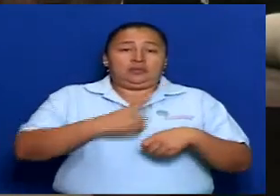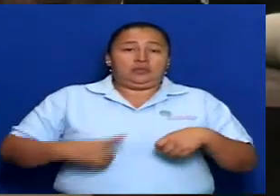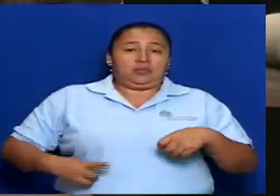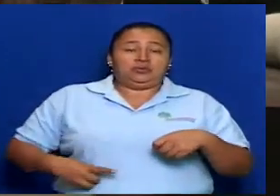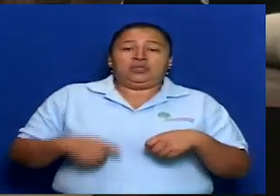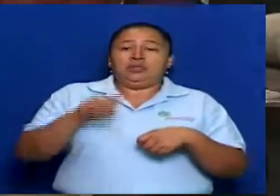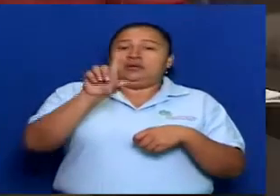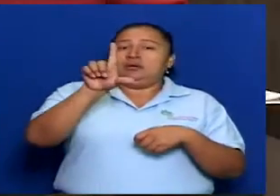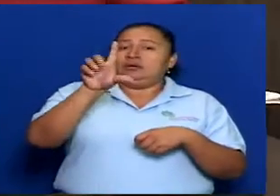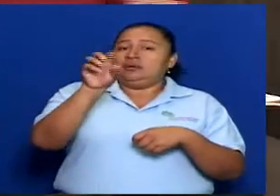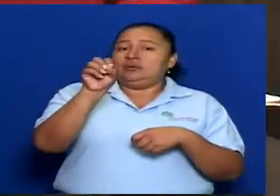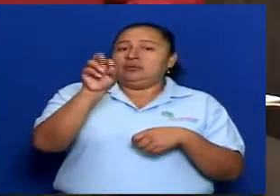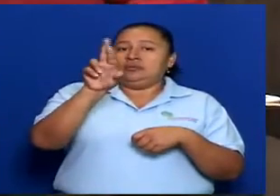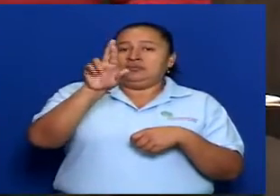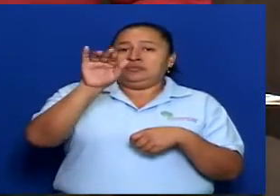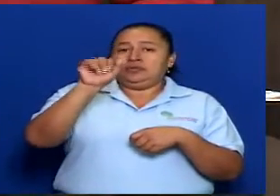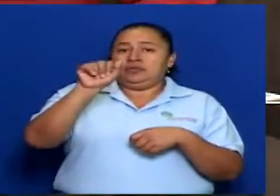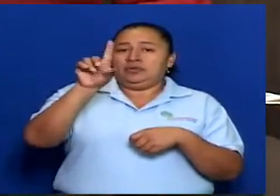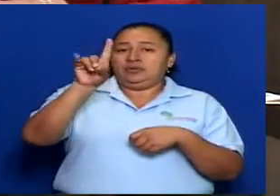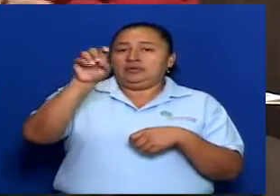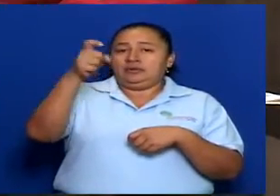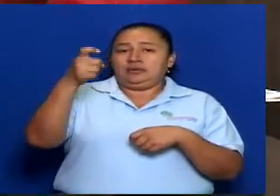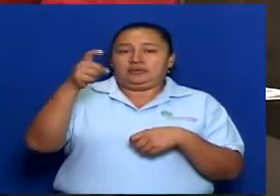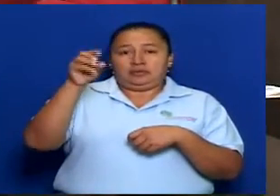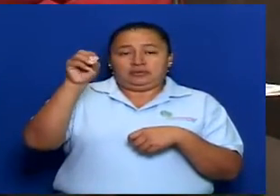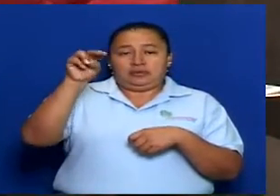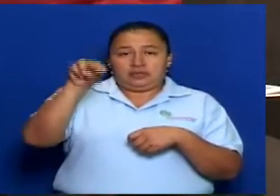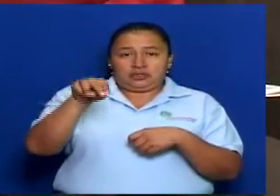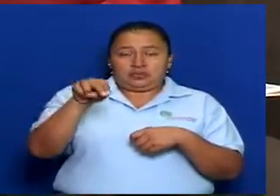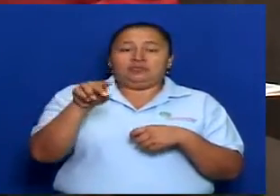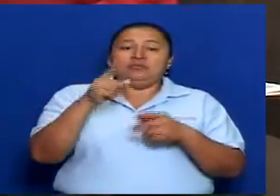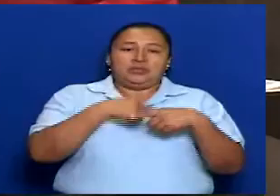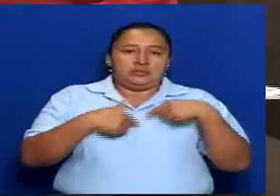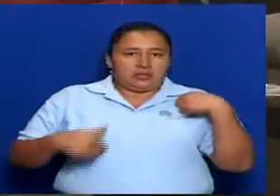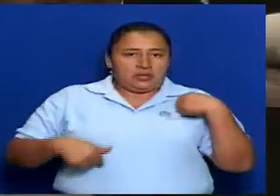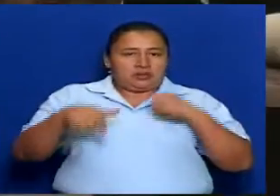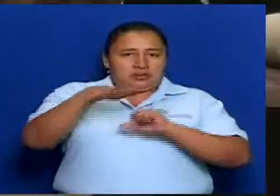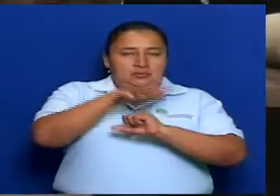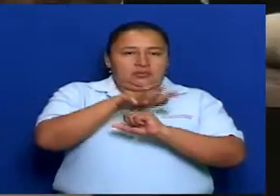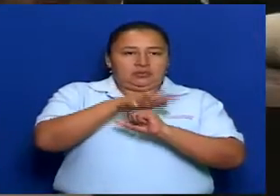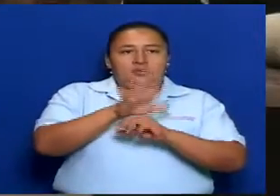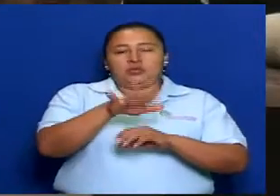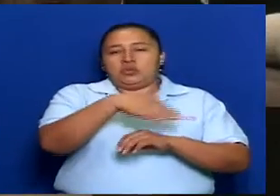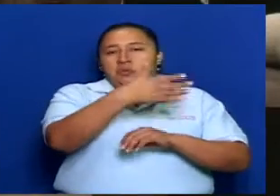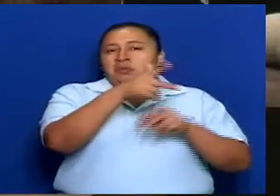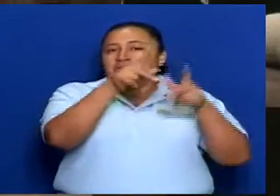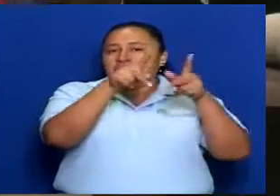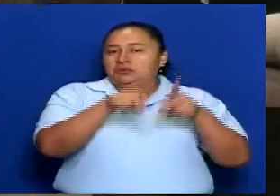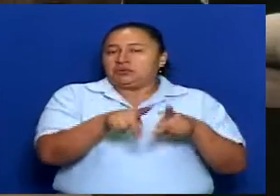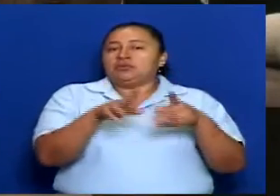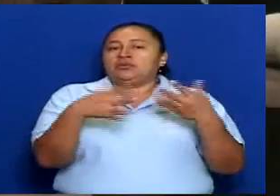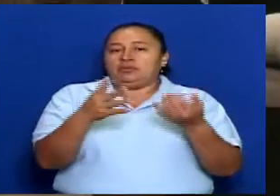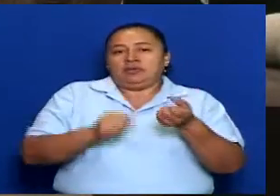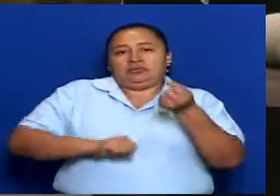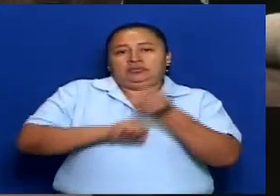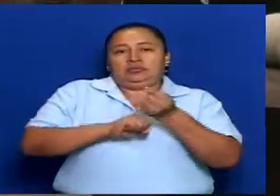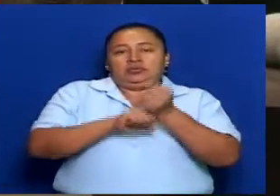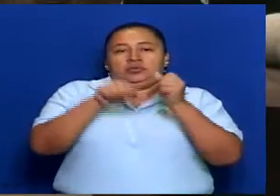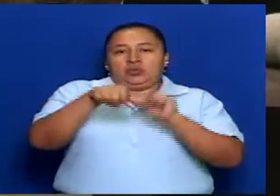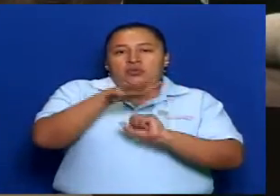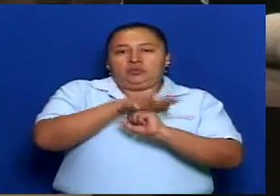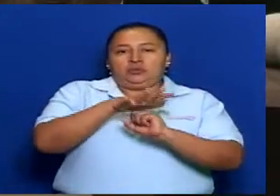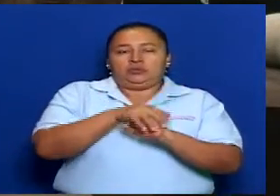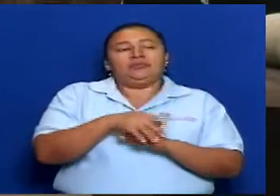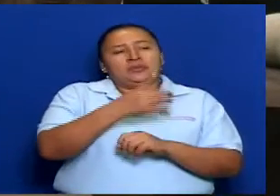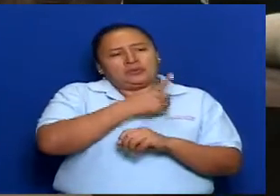la diputada Evelyn Aburto, vicepresidenta de dicho órgano parlamentario. Diputada. Mucho gusto. Gracias por asistir al